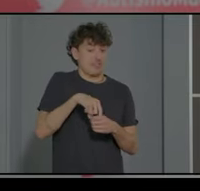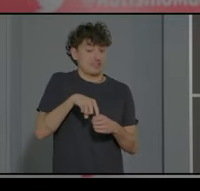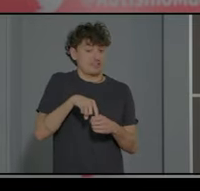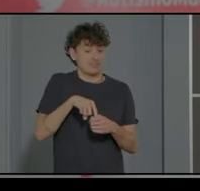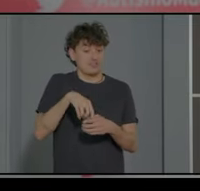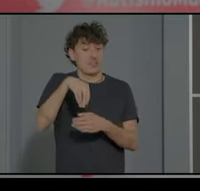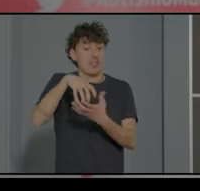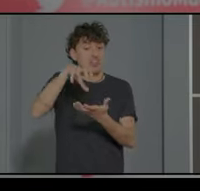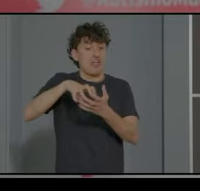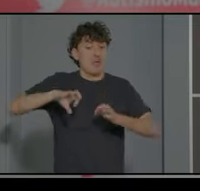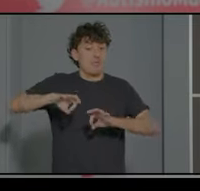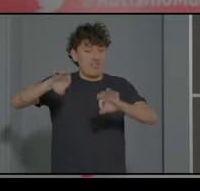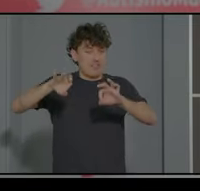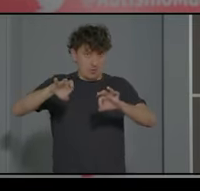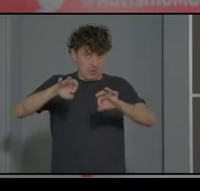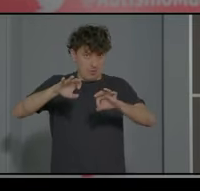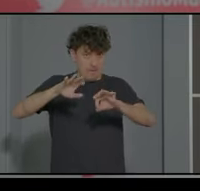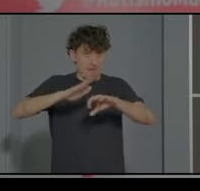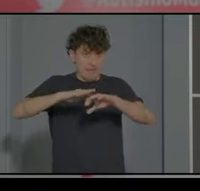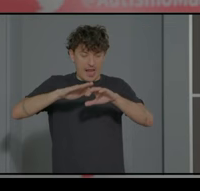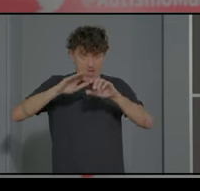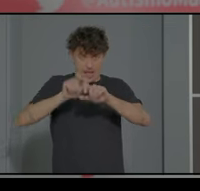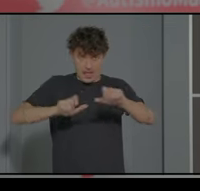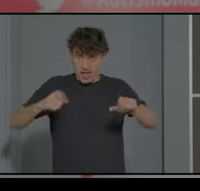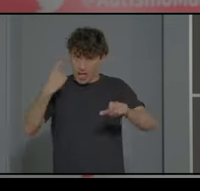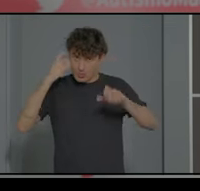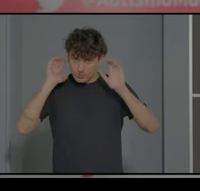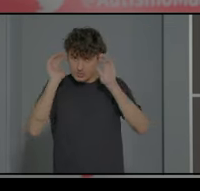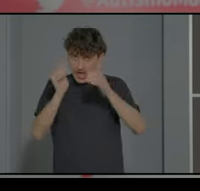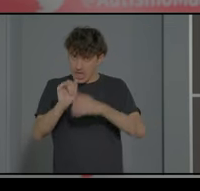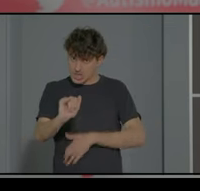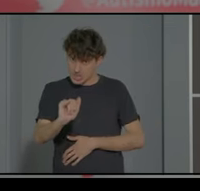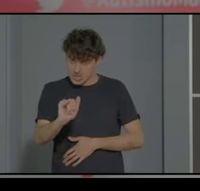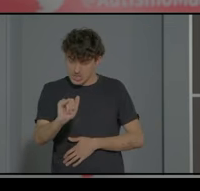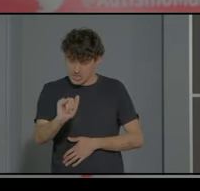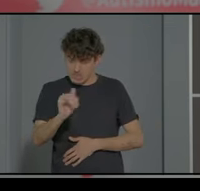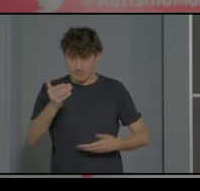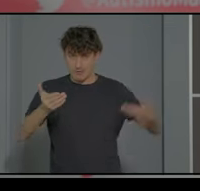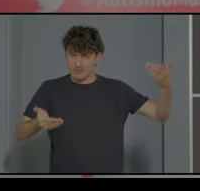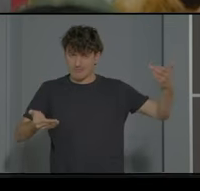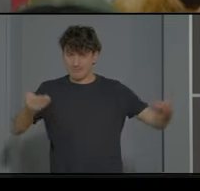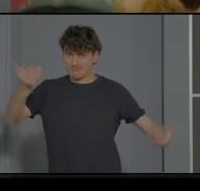centros específicos para alumnado con TEA ahí igual se nos ha ido la mano en la proporción